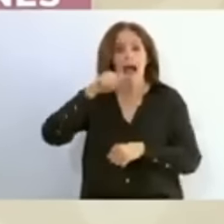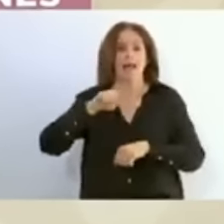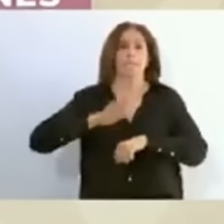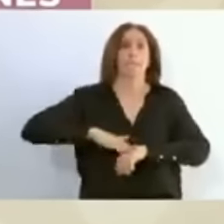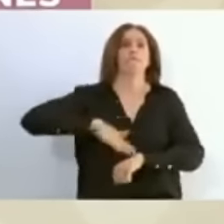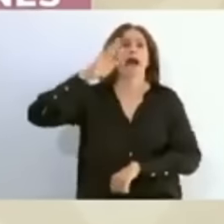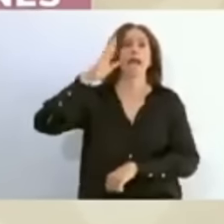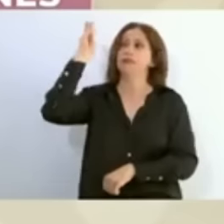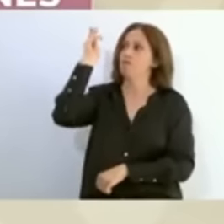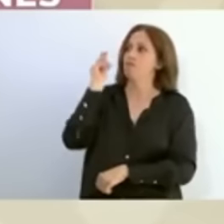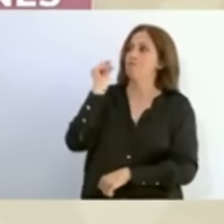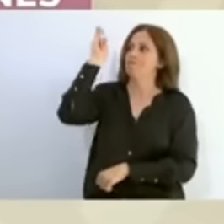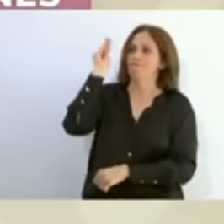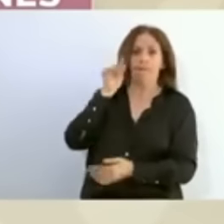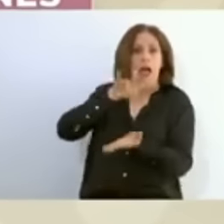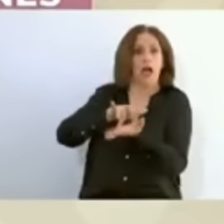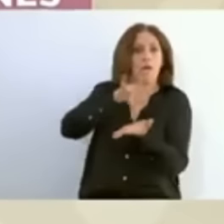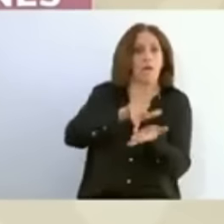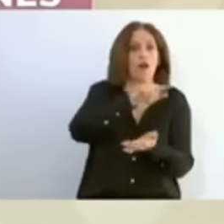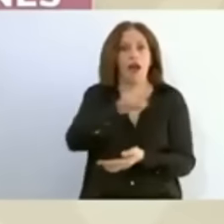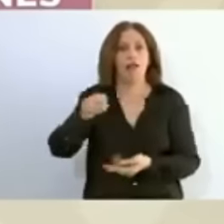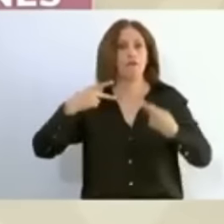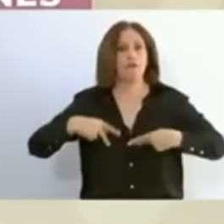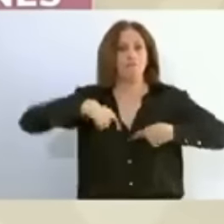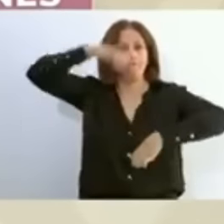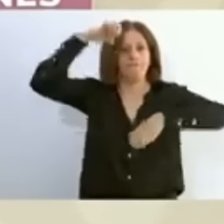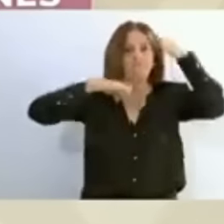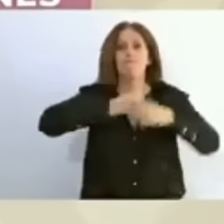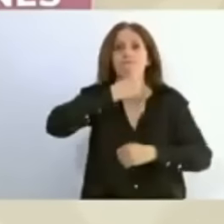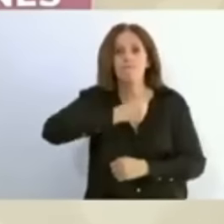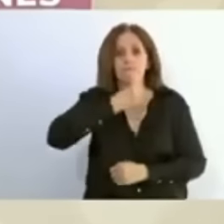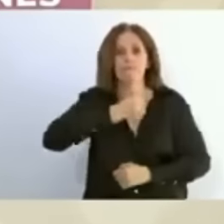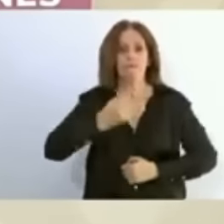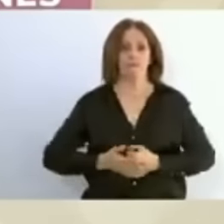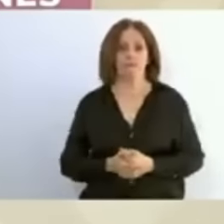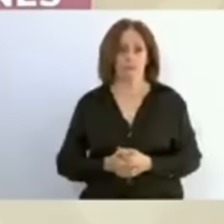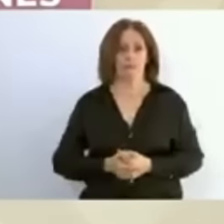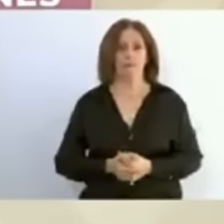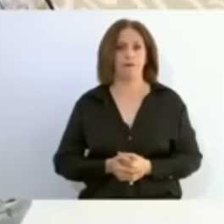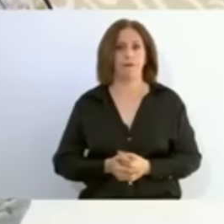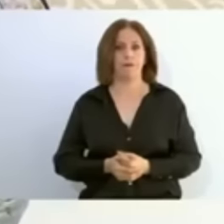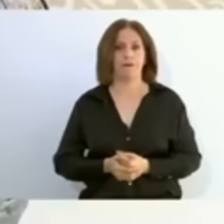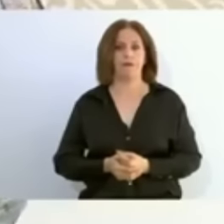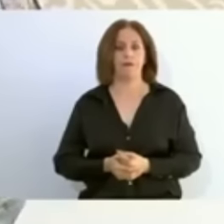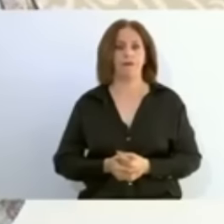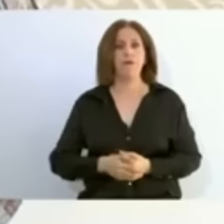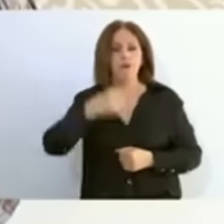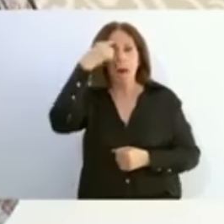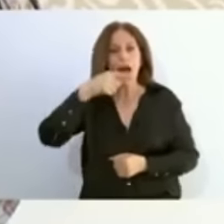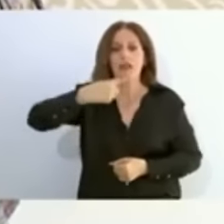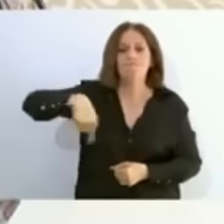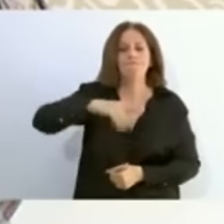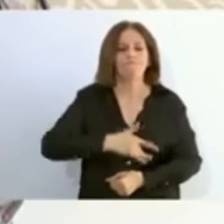esos más de treinta años que vivieron el periodo neoliberal afectando la vida y el bienestar de las